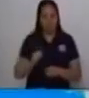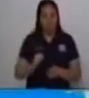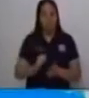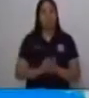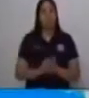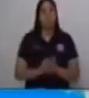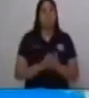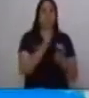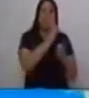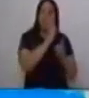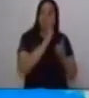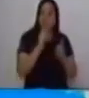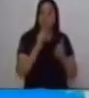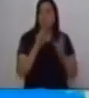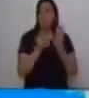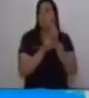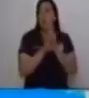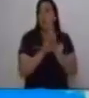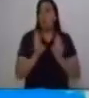vamos a escribir un ejemplo.